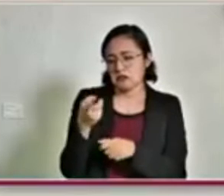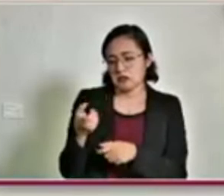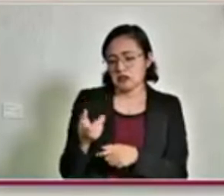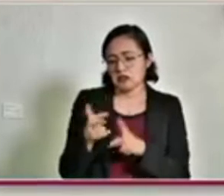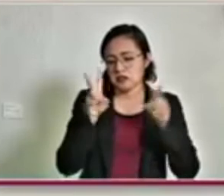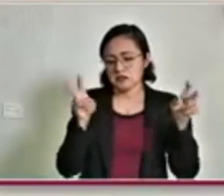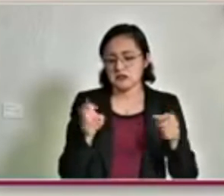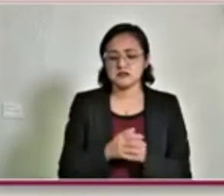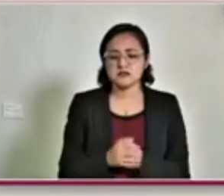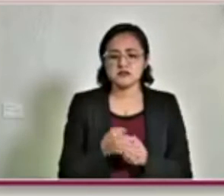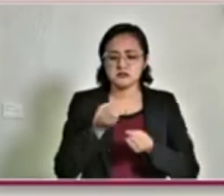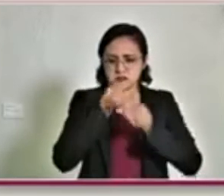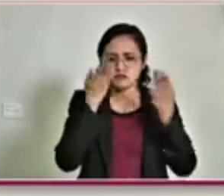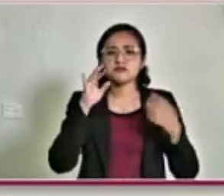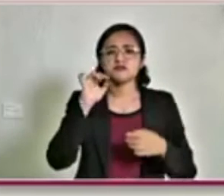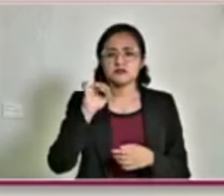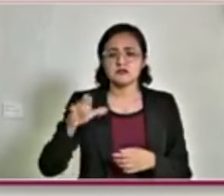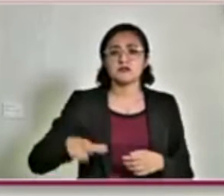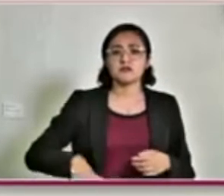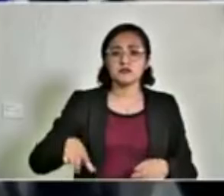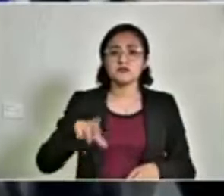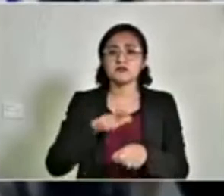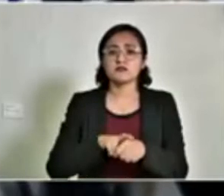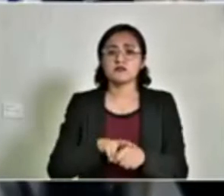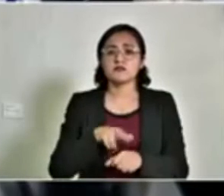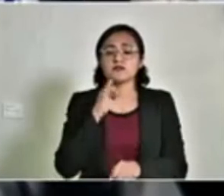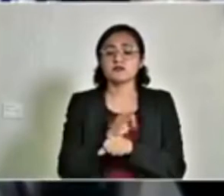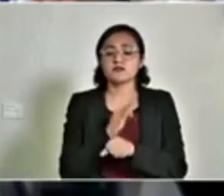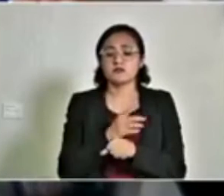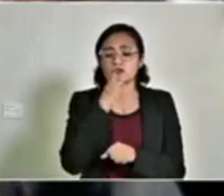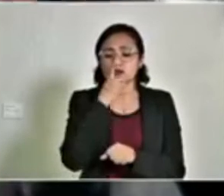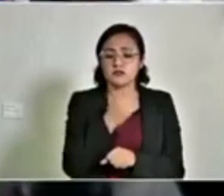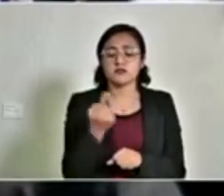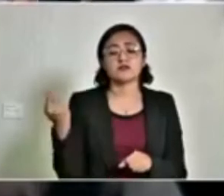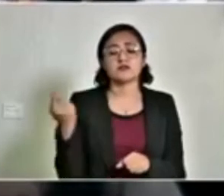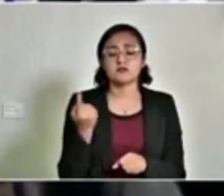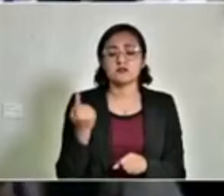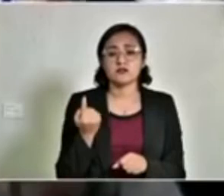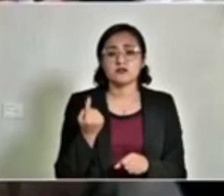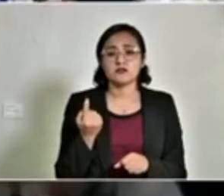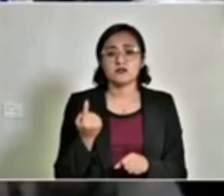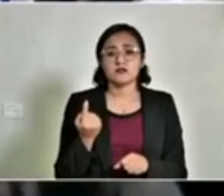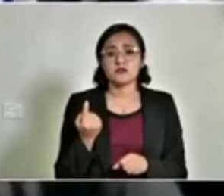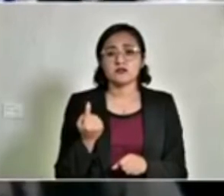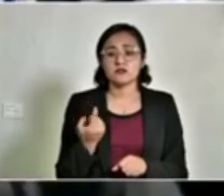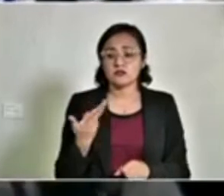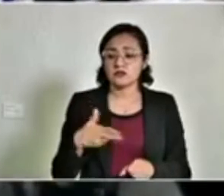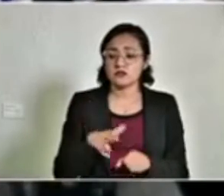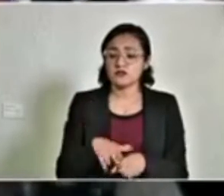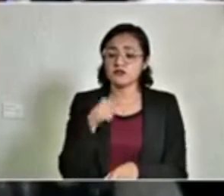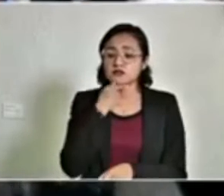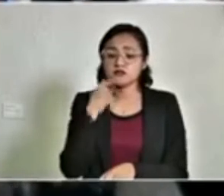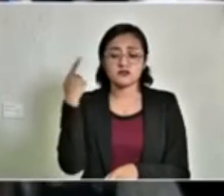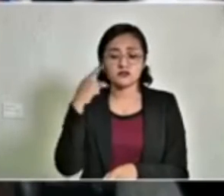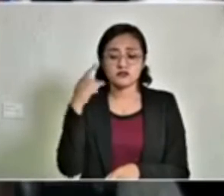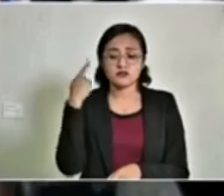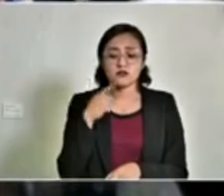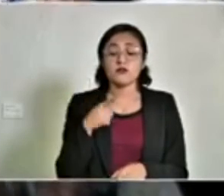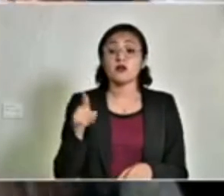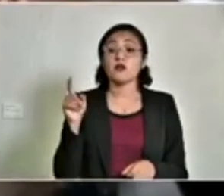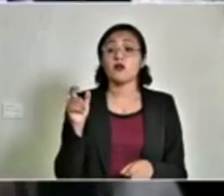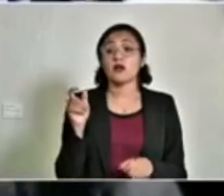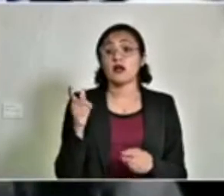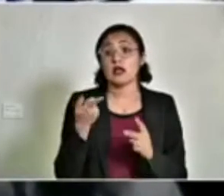Claro, claro que sí, gobernador. Comentar que del hospital de Niño Poblano, desde que